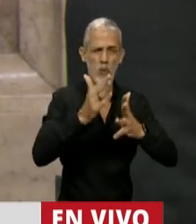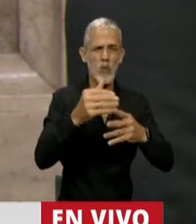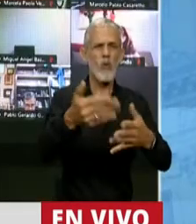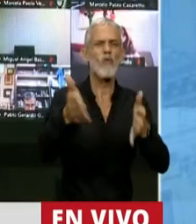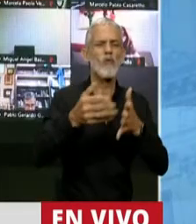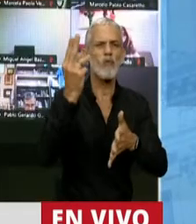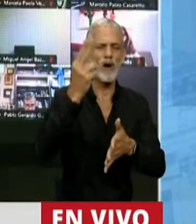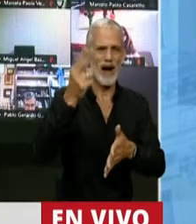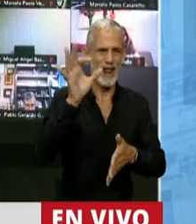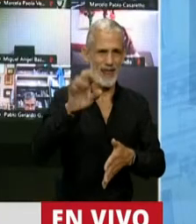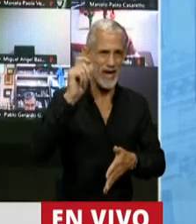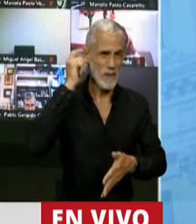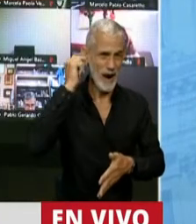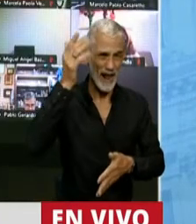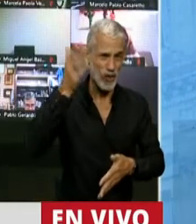de Maradona.